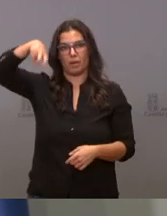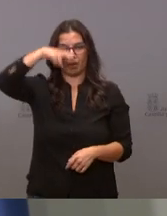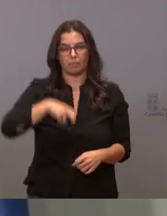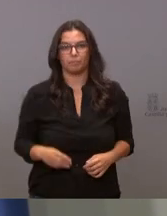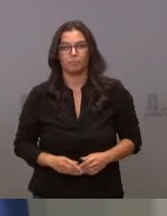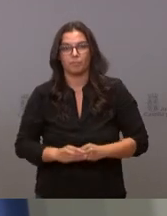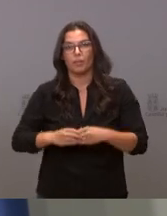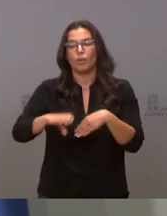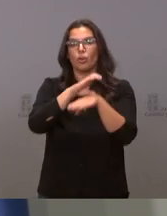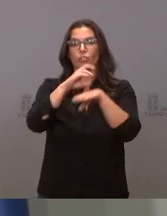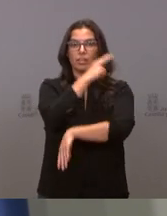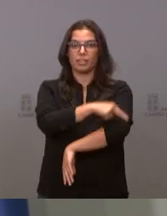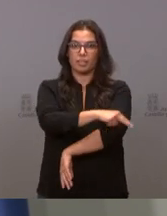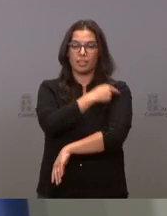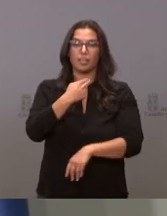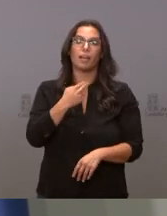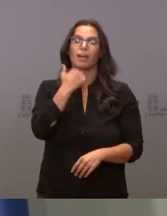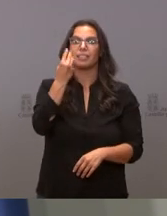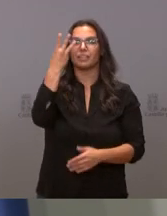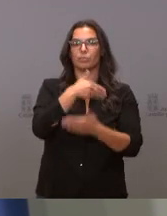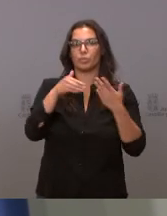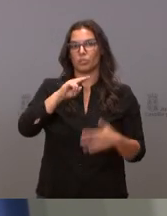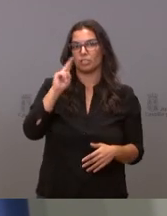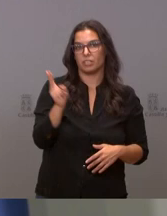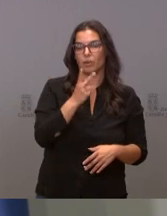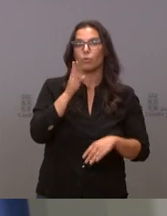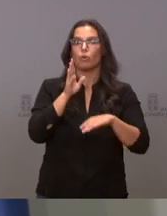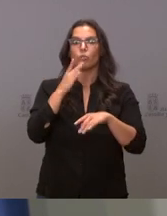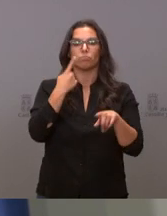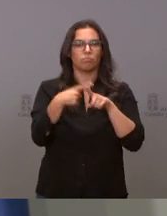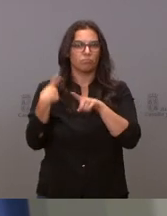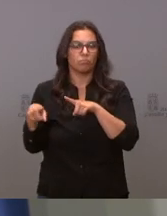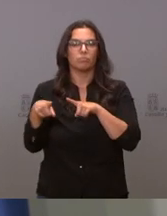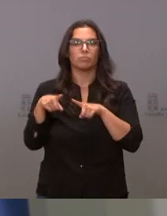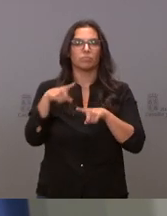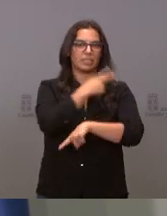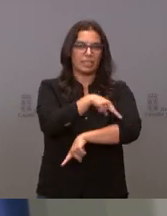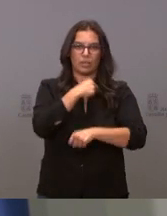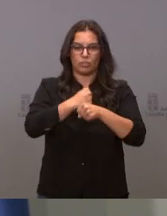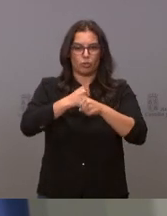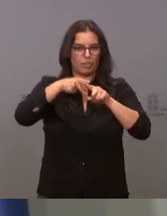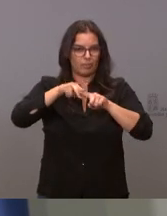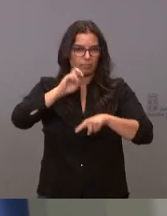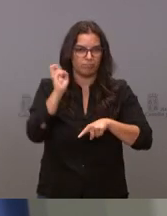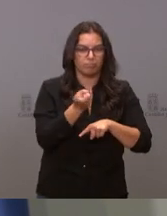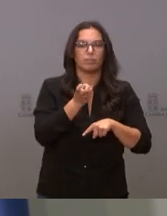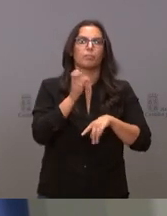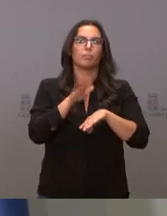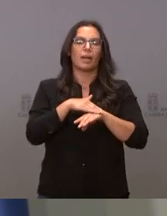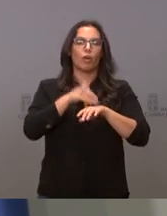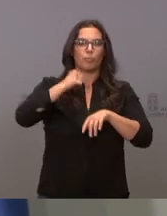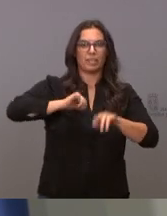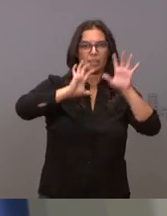invierte también cerca de 3 millones de euros en suministros sanitarios para los complejos asistenciales de León y de Segovia.